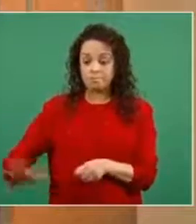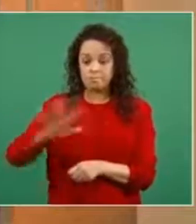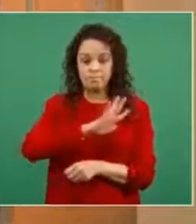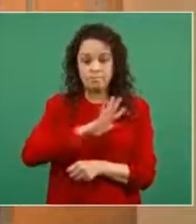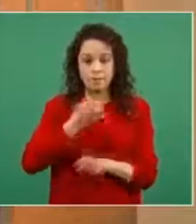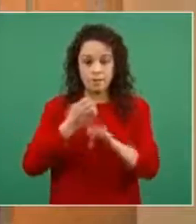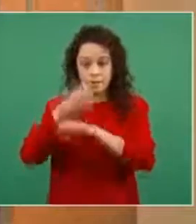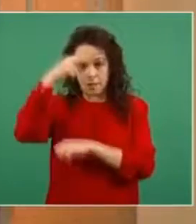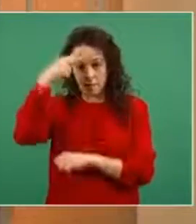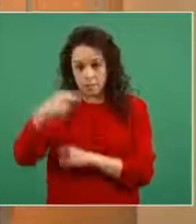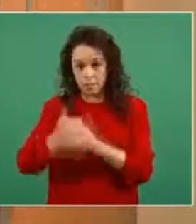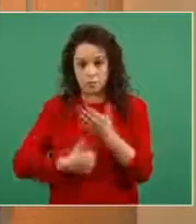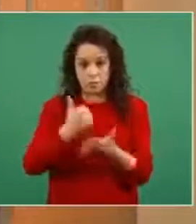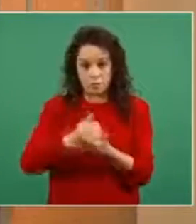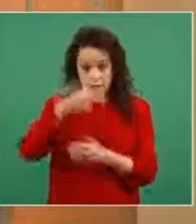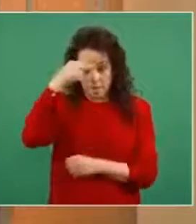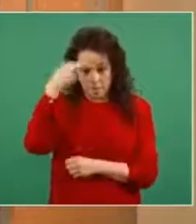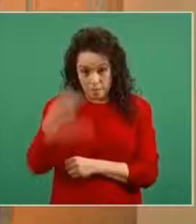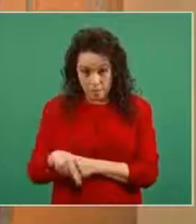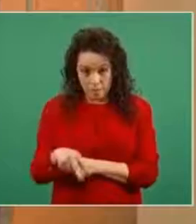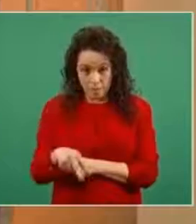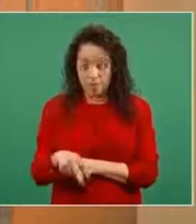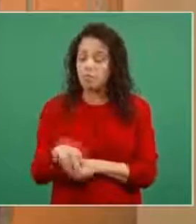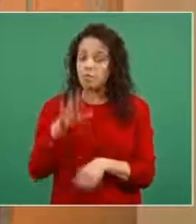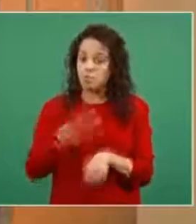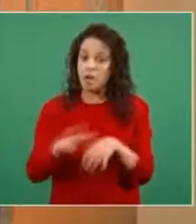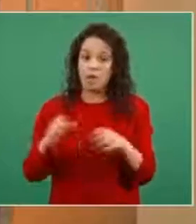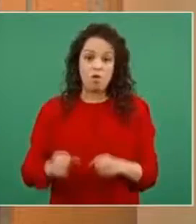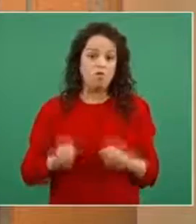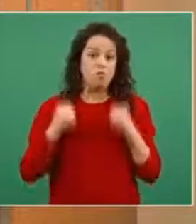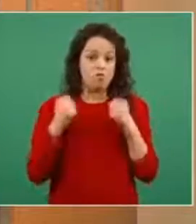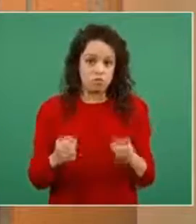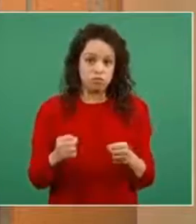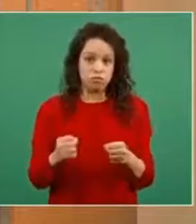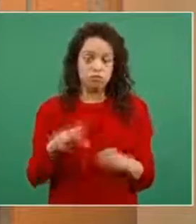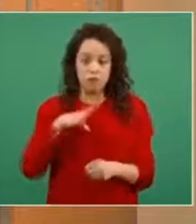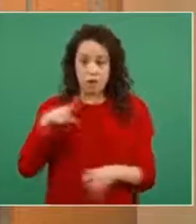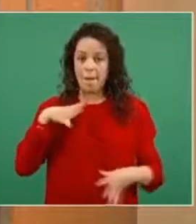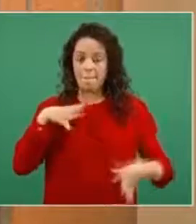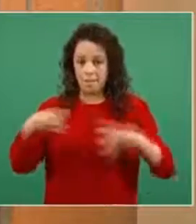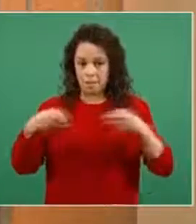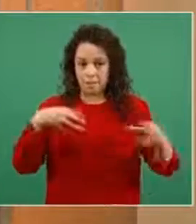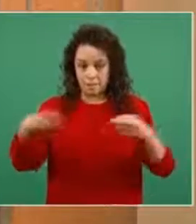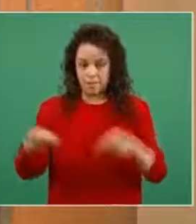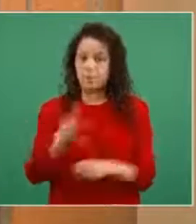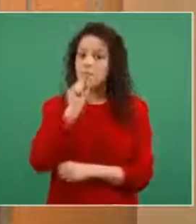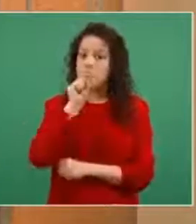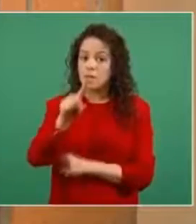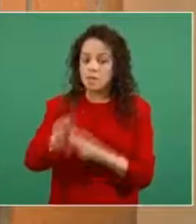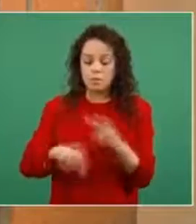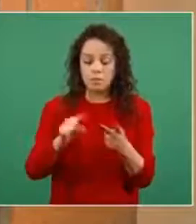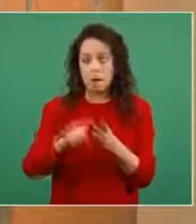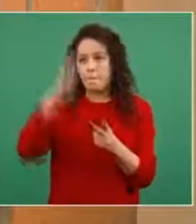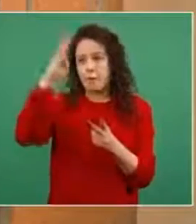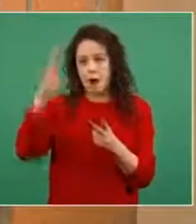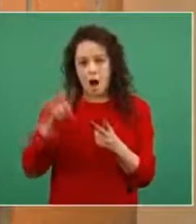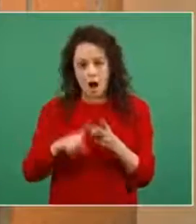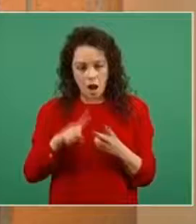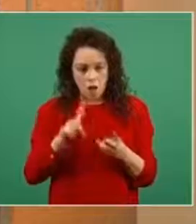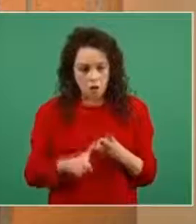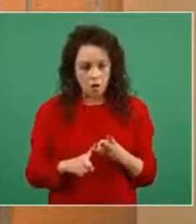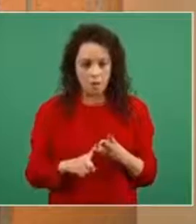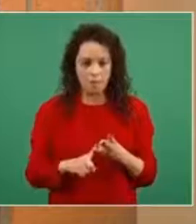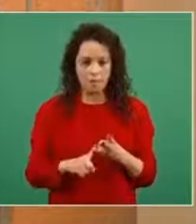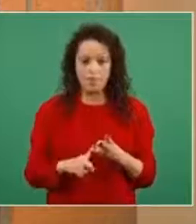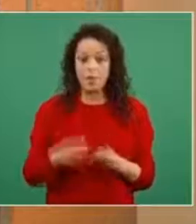México, particularmente aquí en la ciudad y en el Estado de México, también en Baja California. Y por eso es que